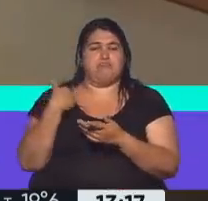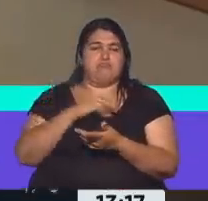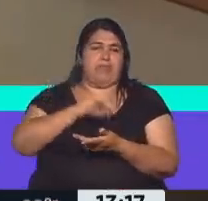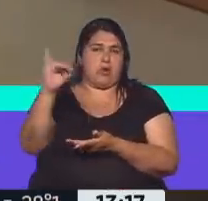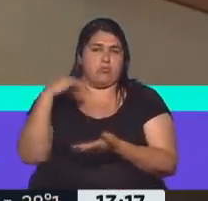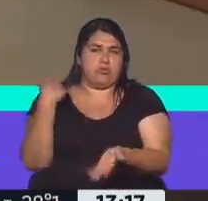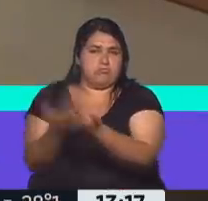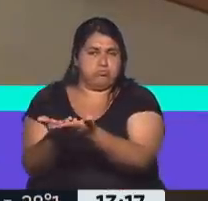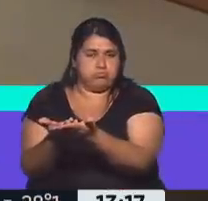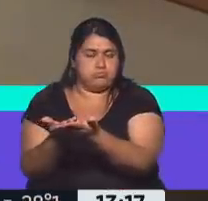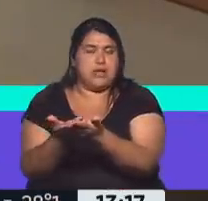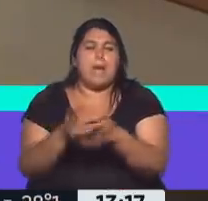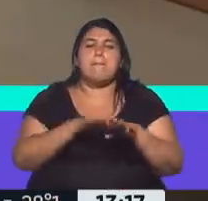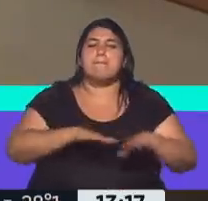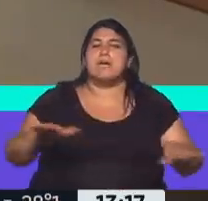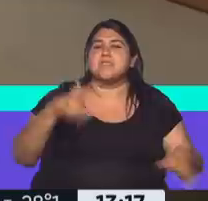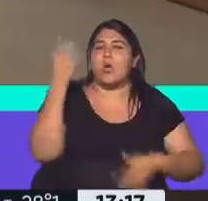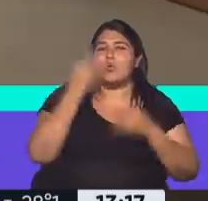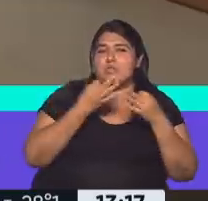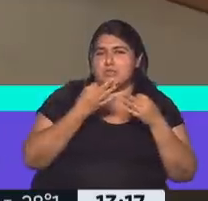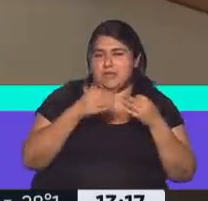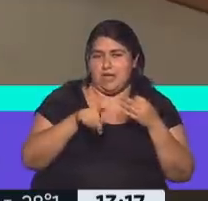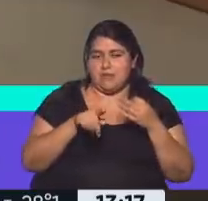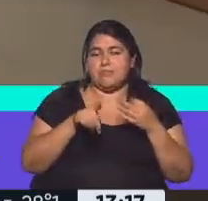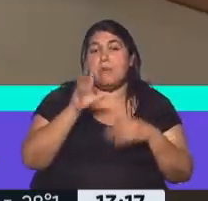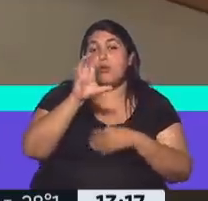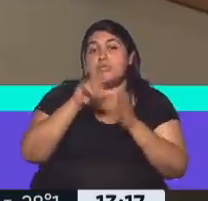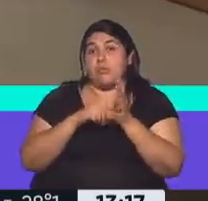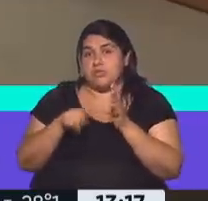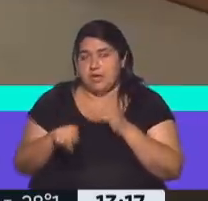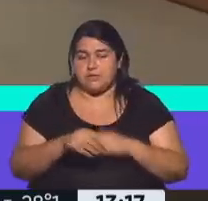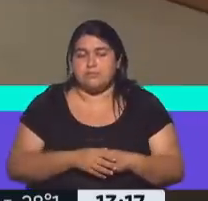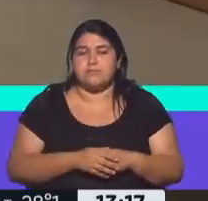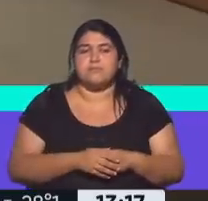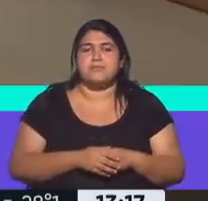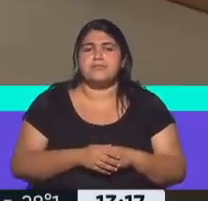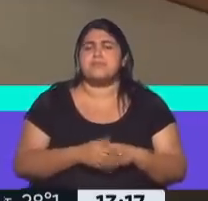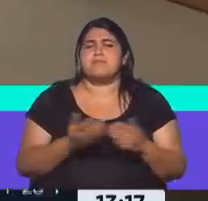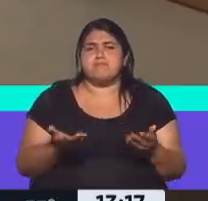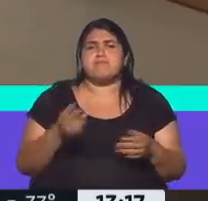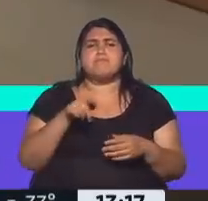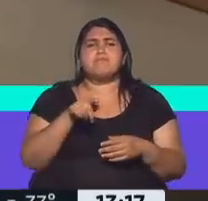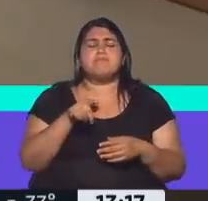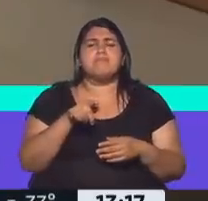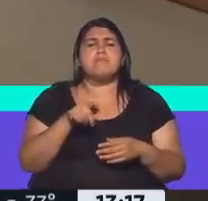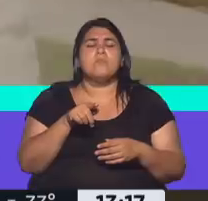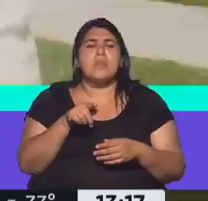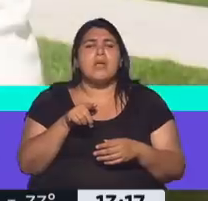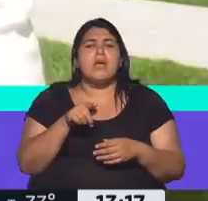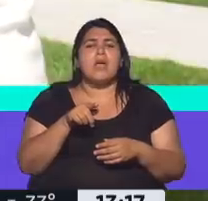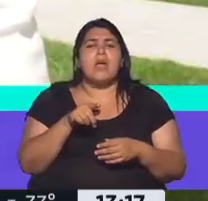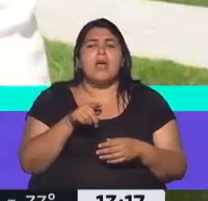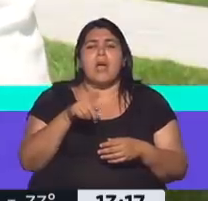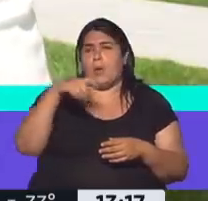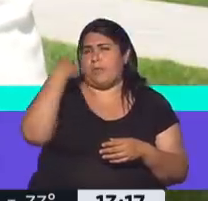sobre la mesa judicial de la provincia de Buenos Aires, porque aparecieron en unos discos